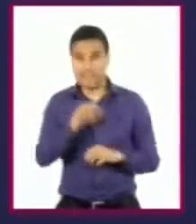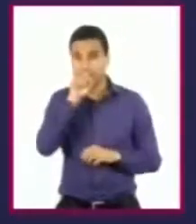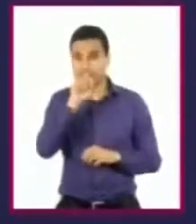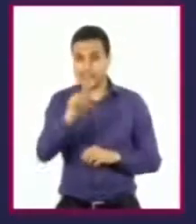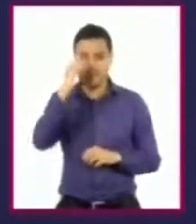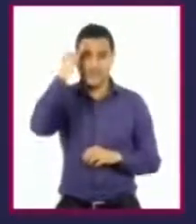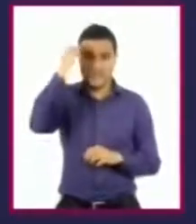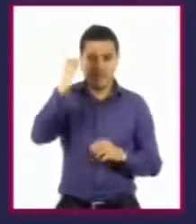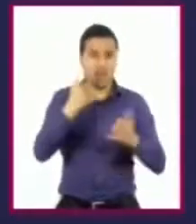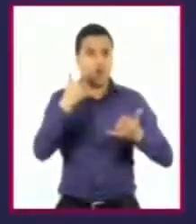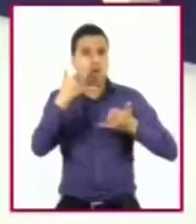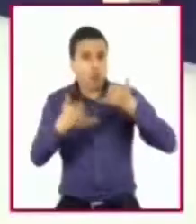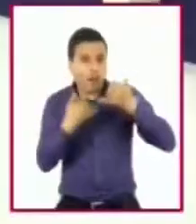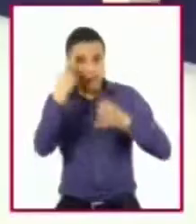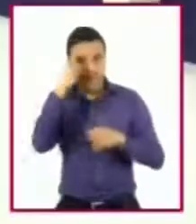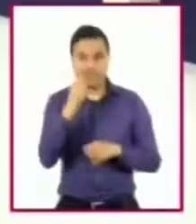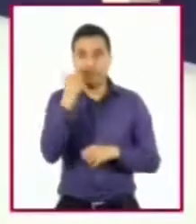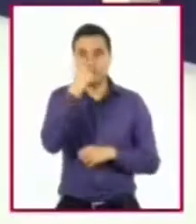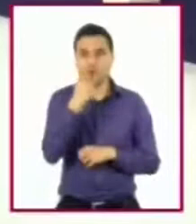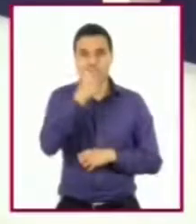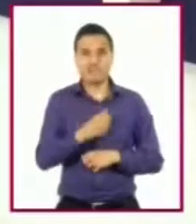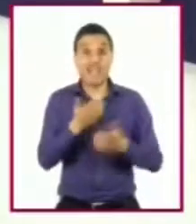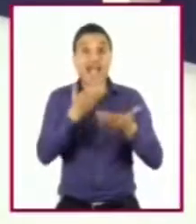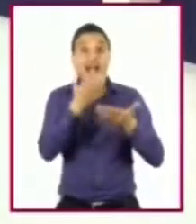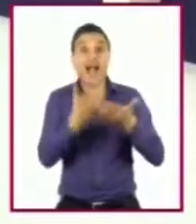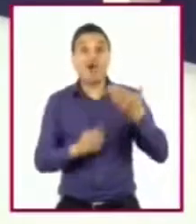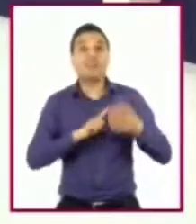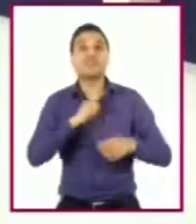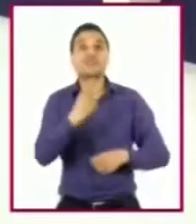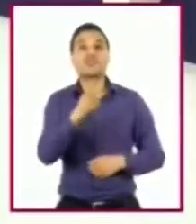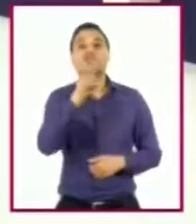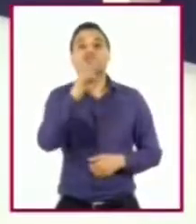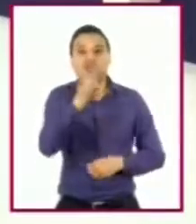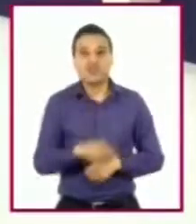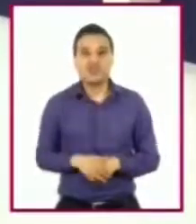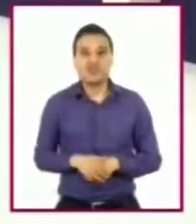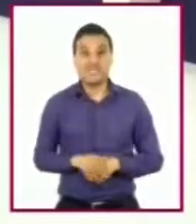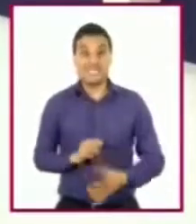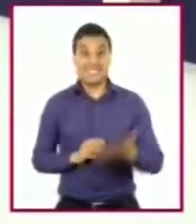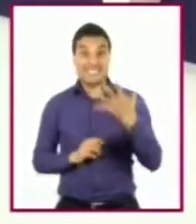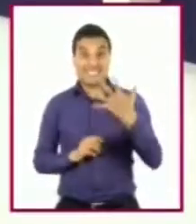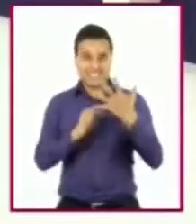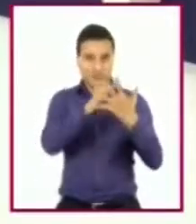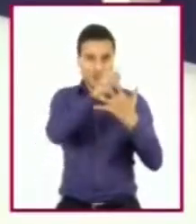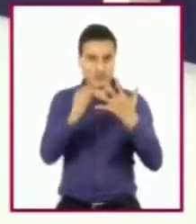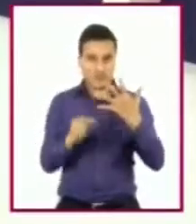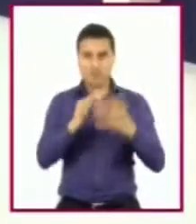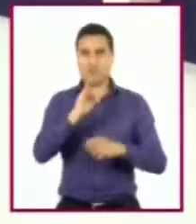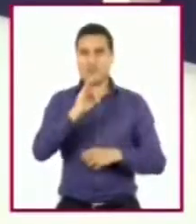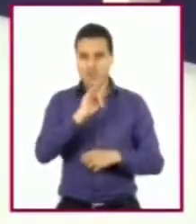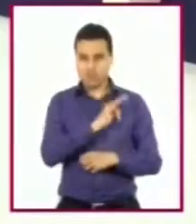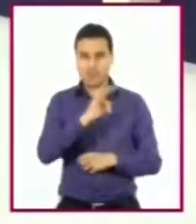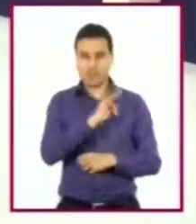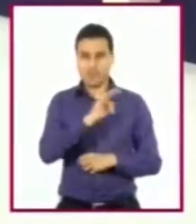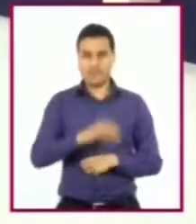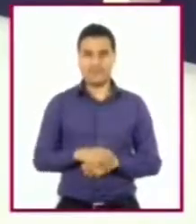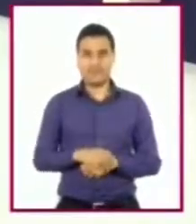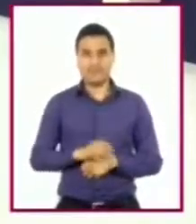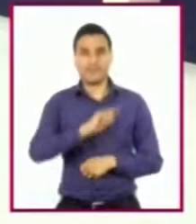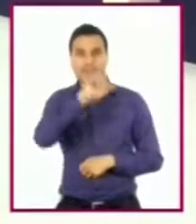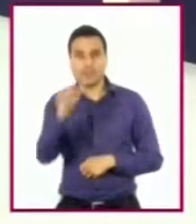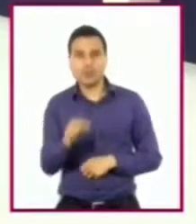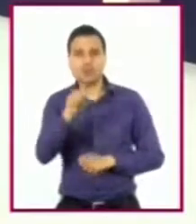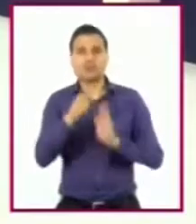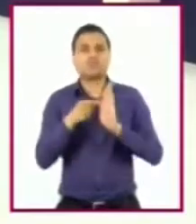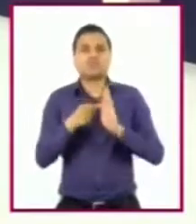para mis estudiantes. Ahora es su turno. Identifiquen cinco capacidades de las que se leerán y se mencionarán a